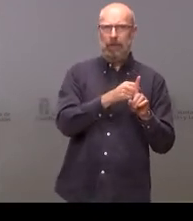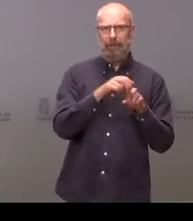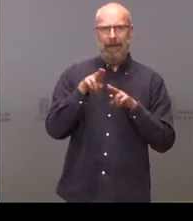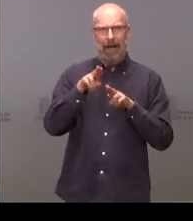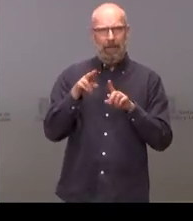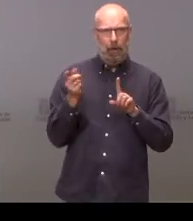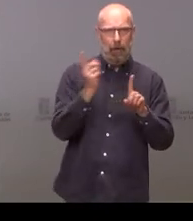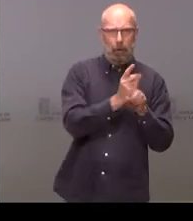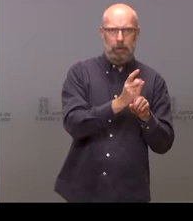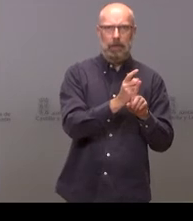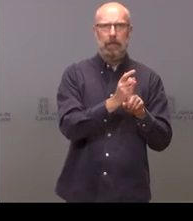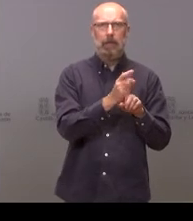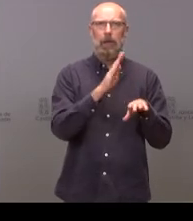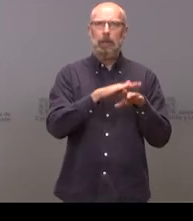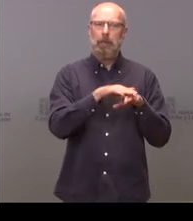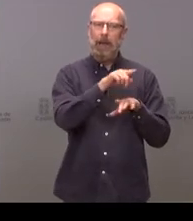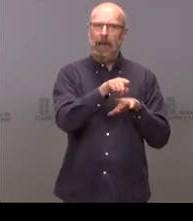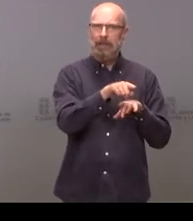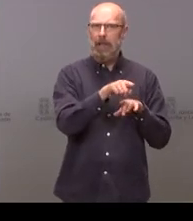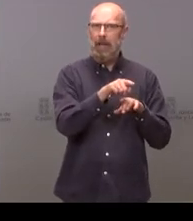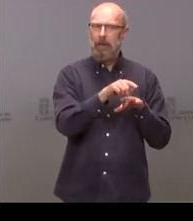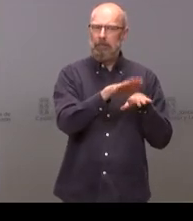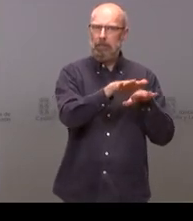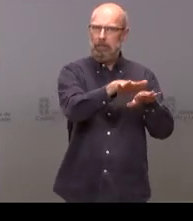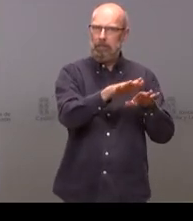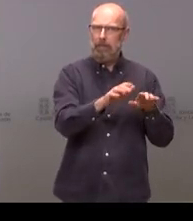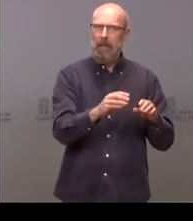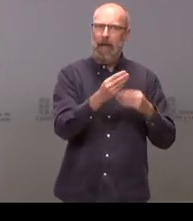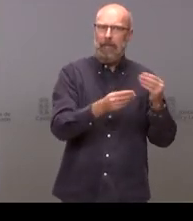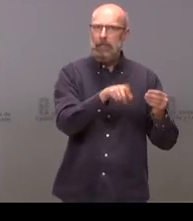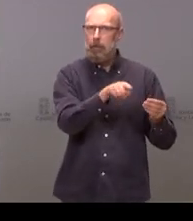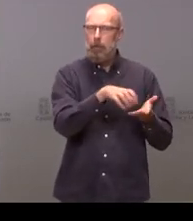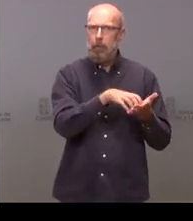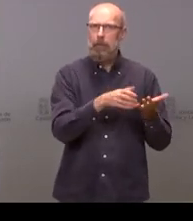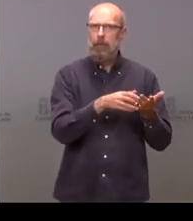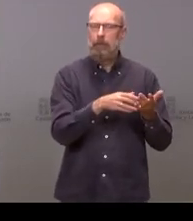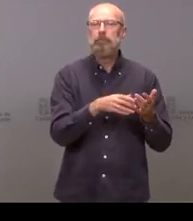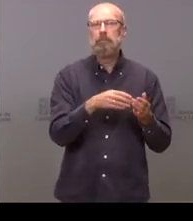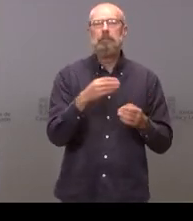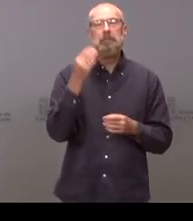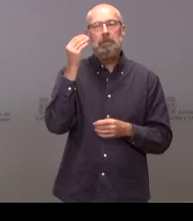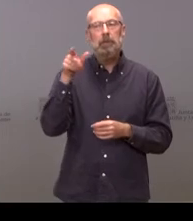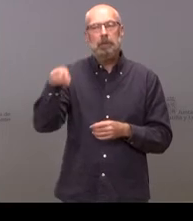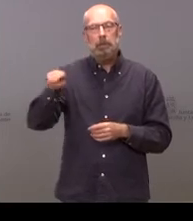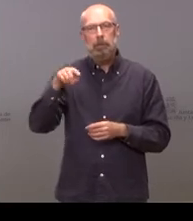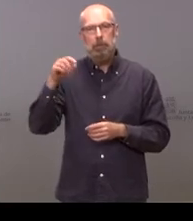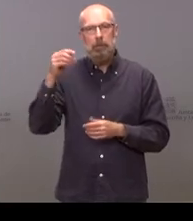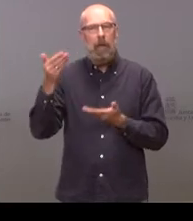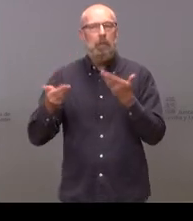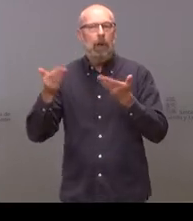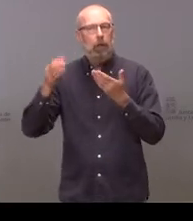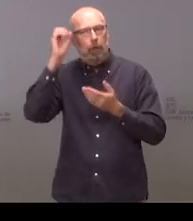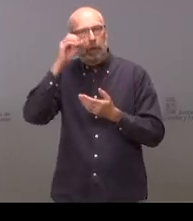para que esa jornada se pueda celebrar con normalidad para ver que no se va a poder hacer nos gustaría conocer un poco cuál es su valoración que hace de esta